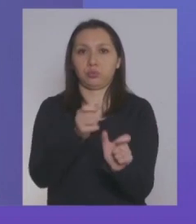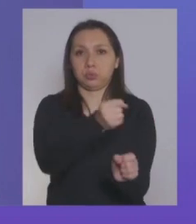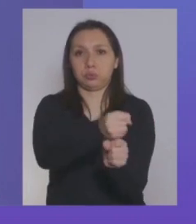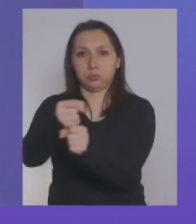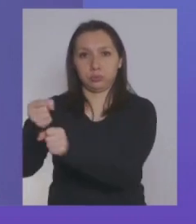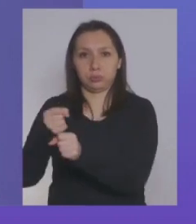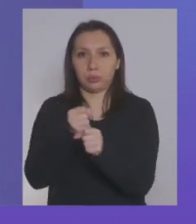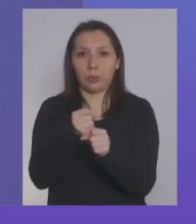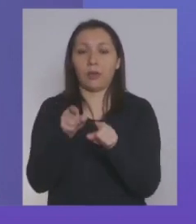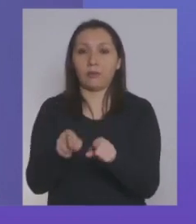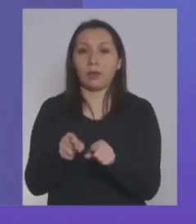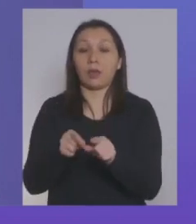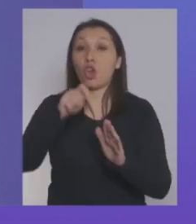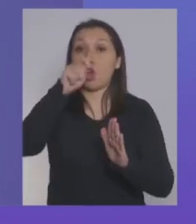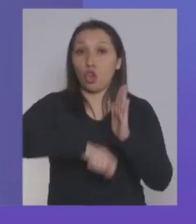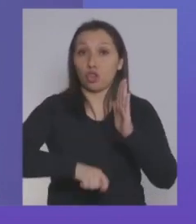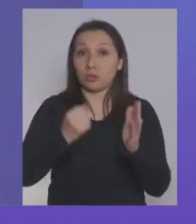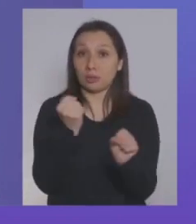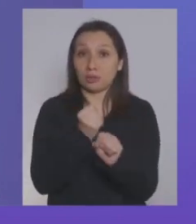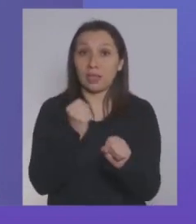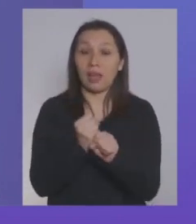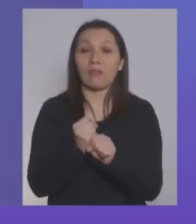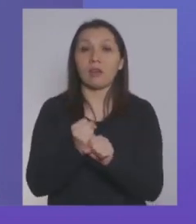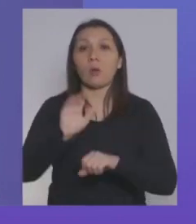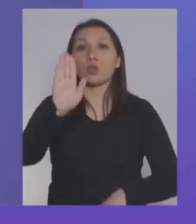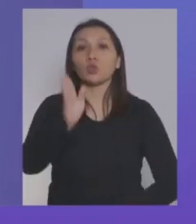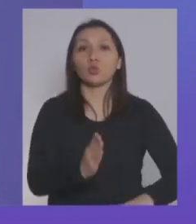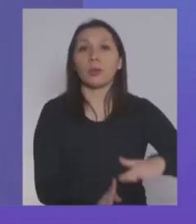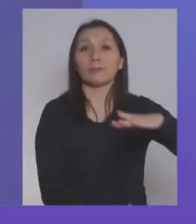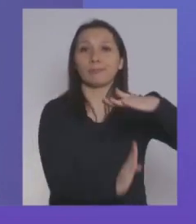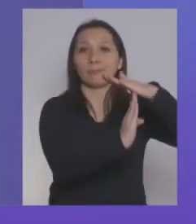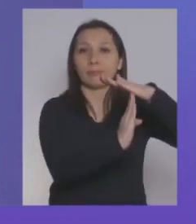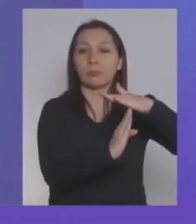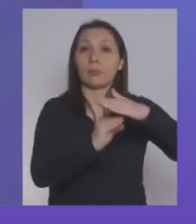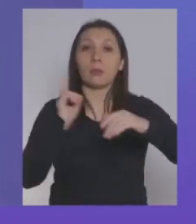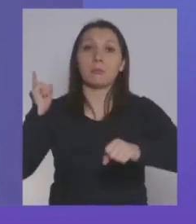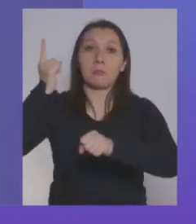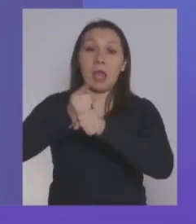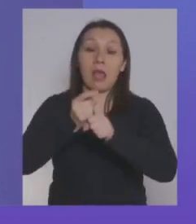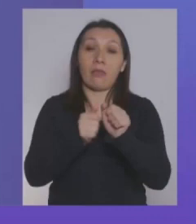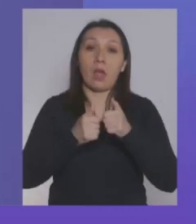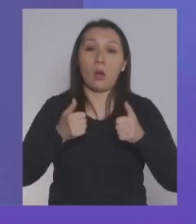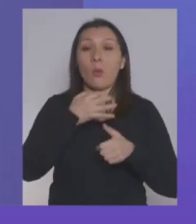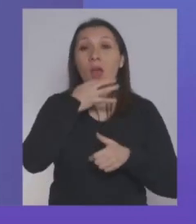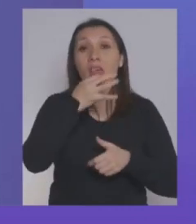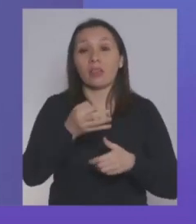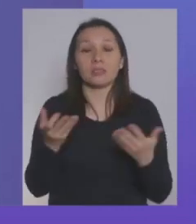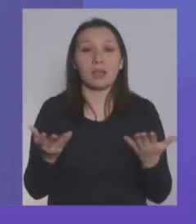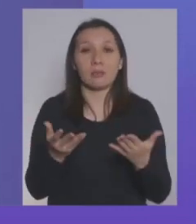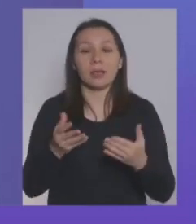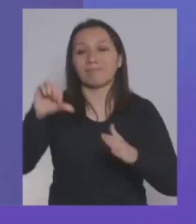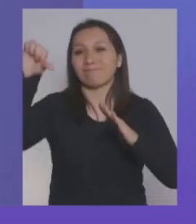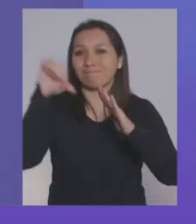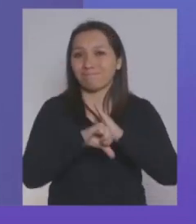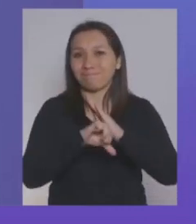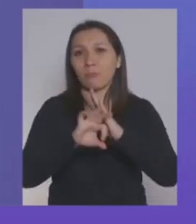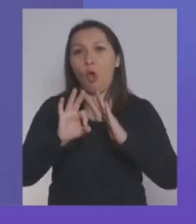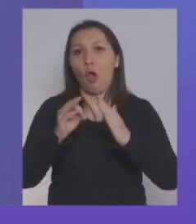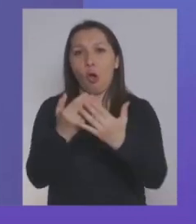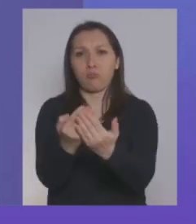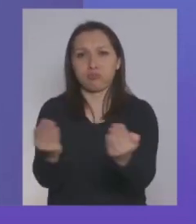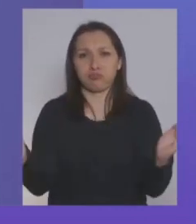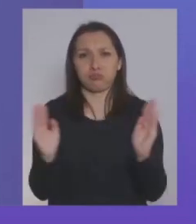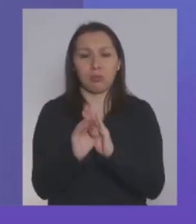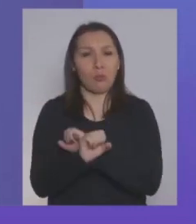trabajadores cuyos contratos de trabajo se suspendieran, ya sea por orden de autoridad, porque se declaraba una cuarentena, un cordón